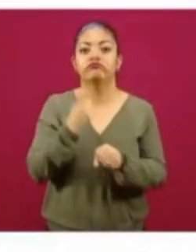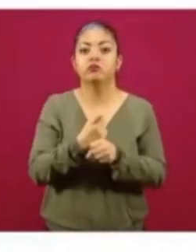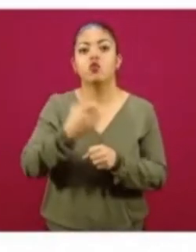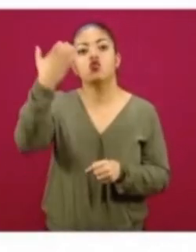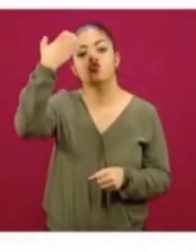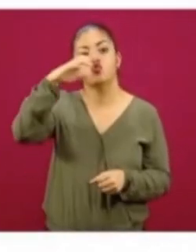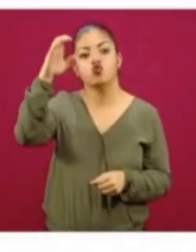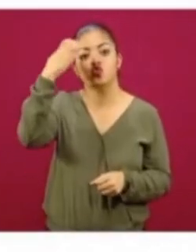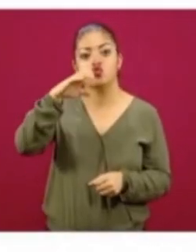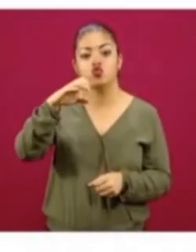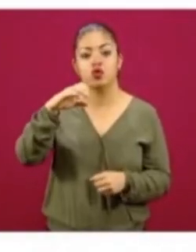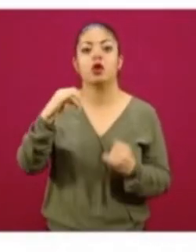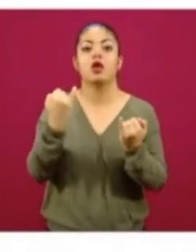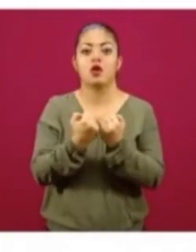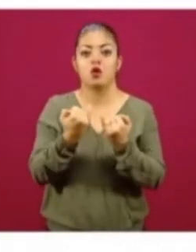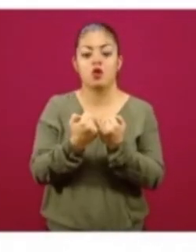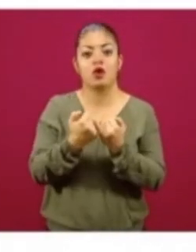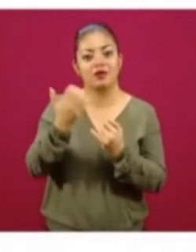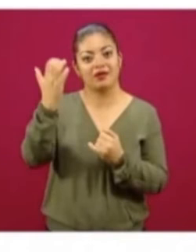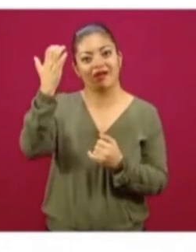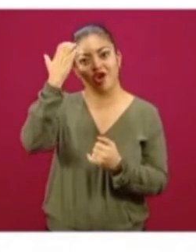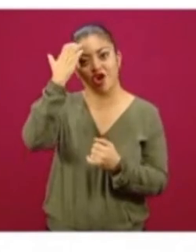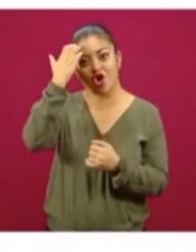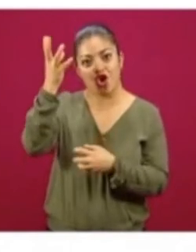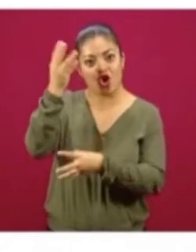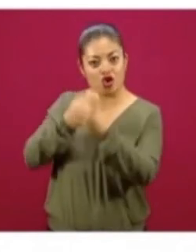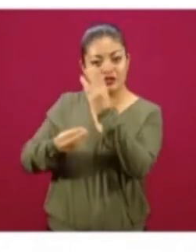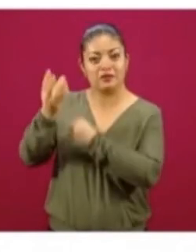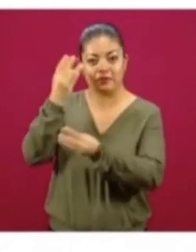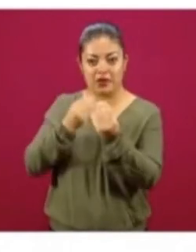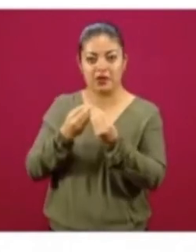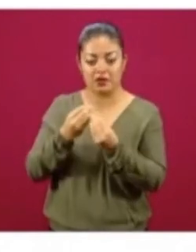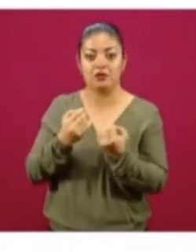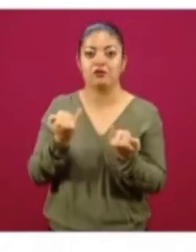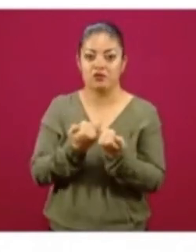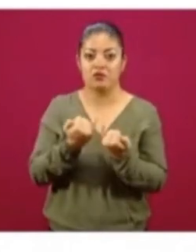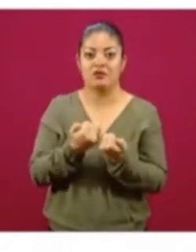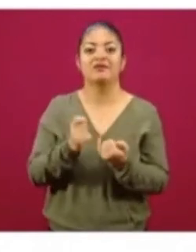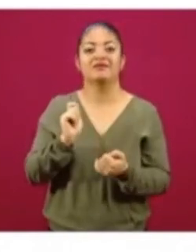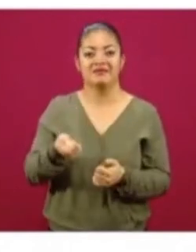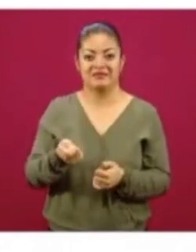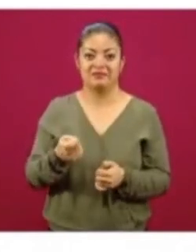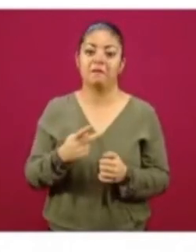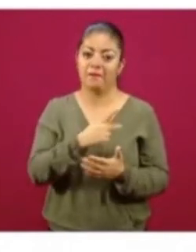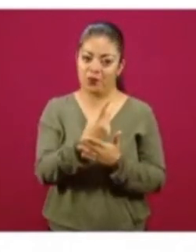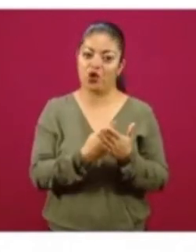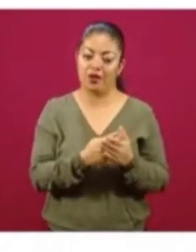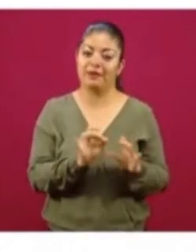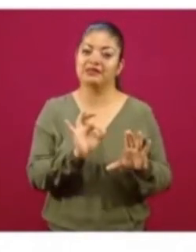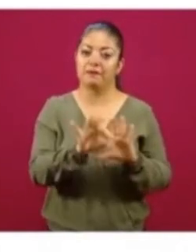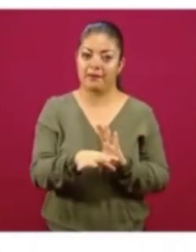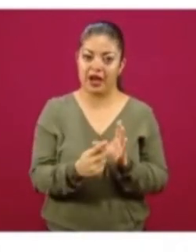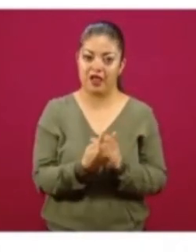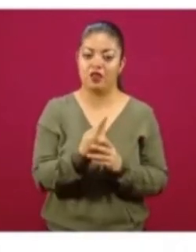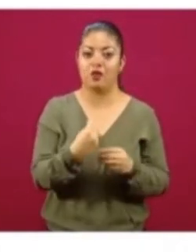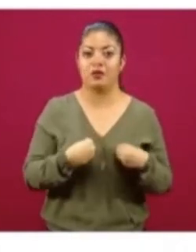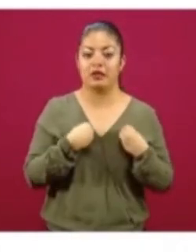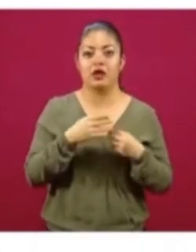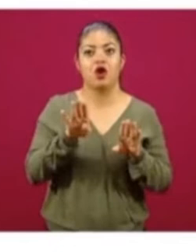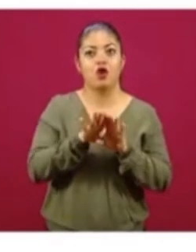cultura y el conocimiento. Eso es lo que estamos haciendo como Sembrando Vida, esa reivindicación.